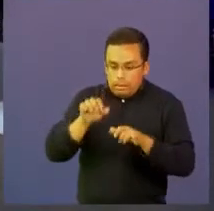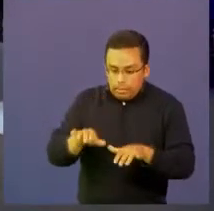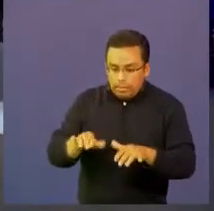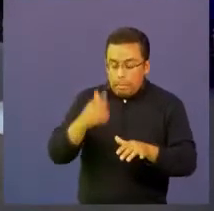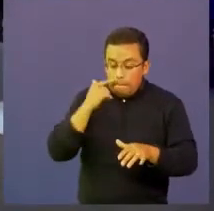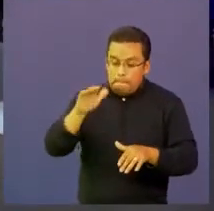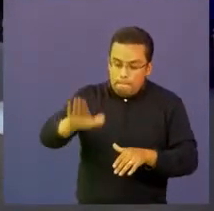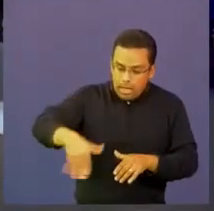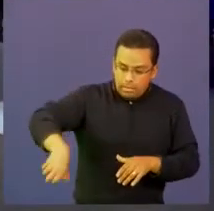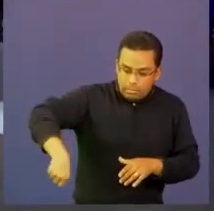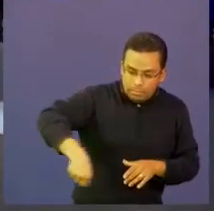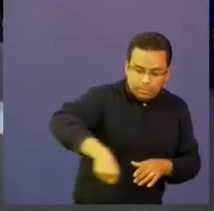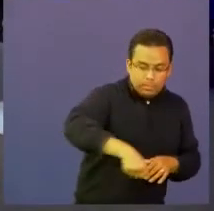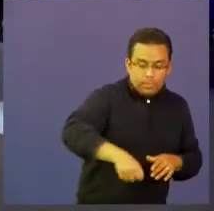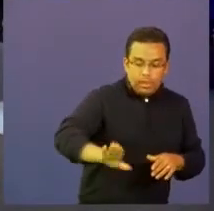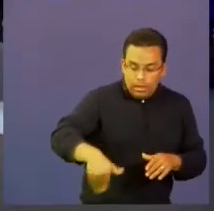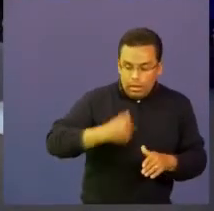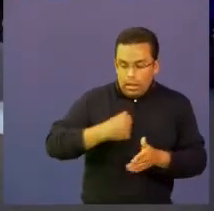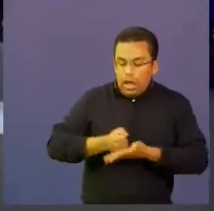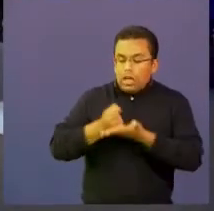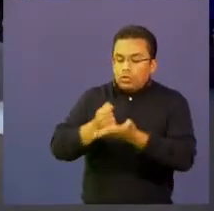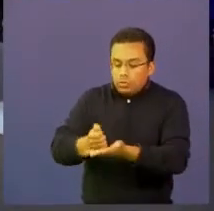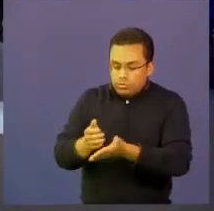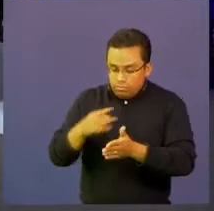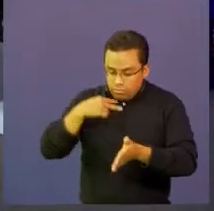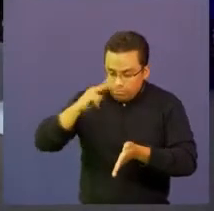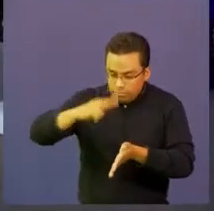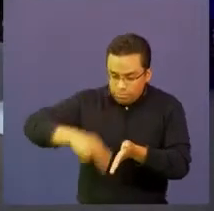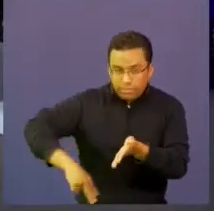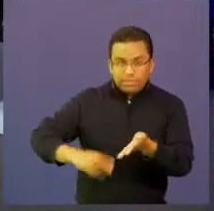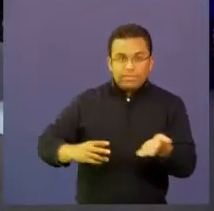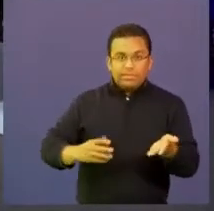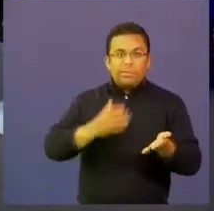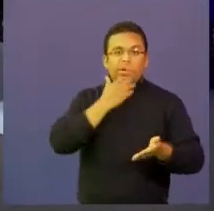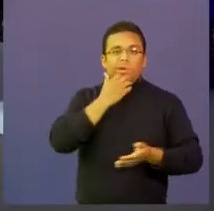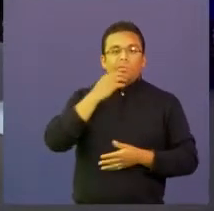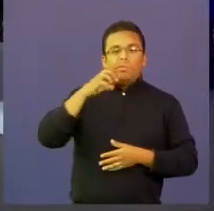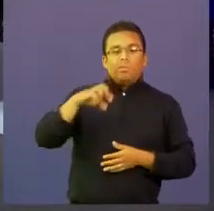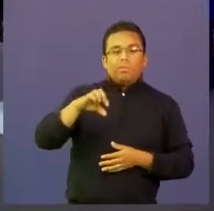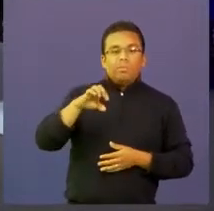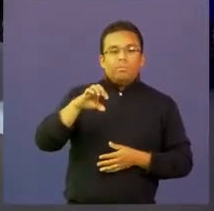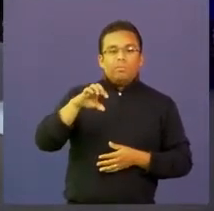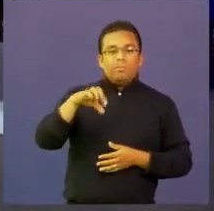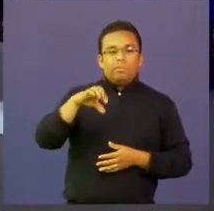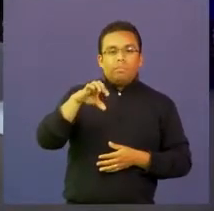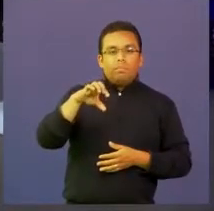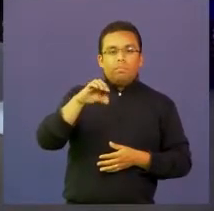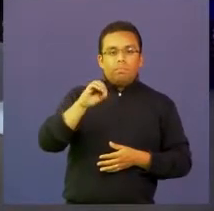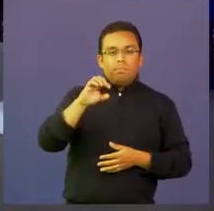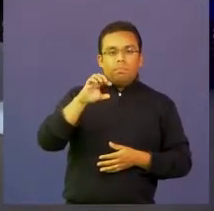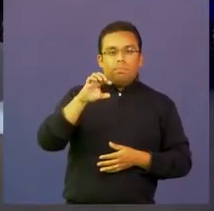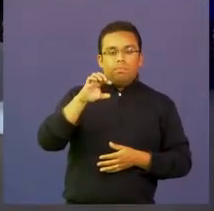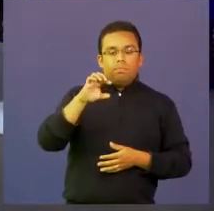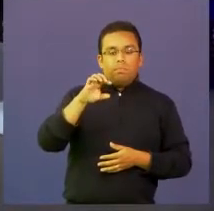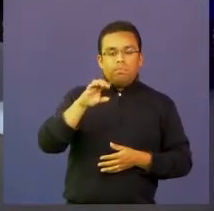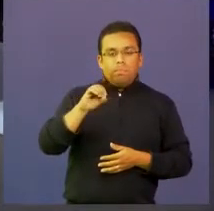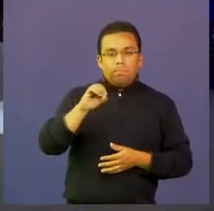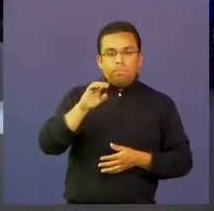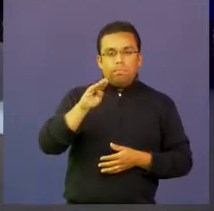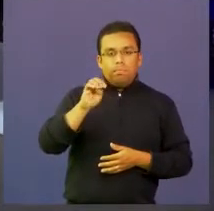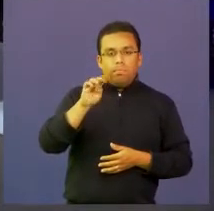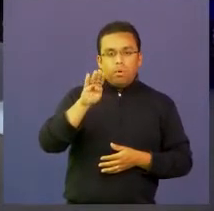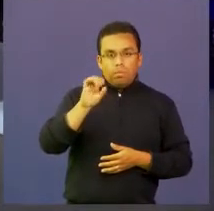sujetándolos, acompañándolos en la lectura. Entonces, una de ellas es Pombo Encantado, es leer los cuentos de Rafael Pombo, Rinri